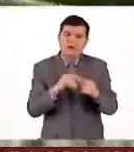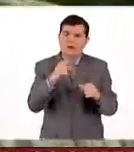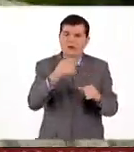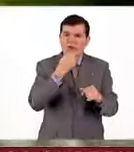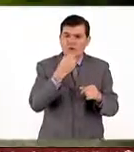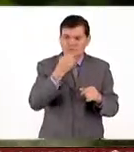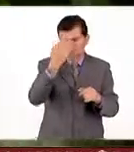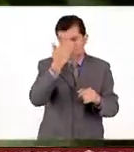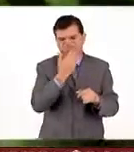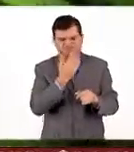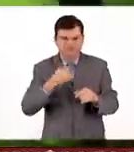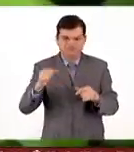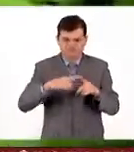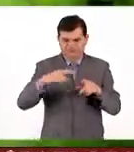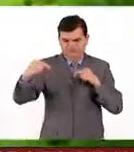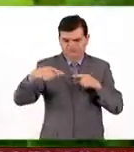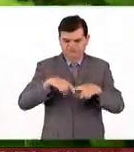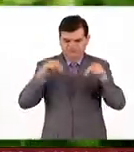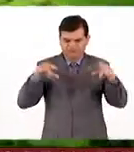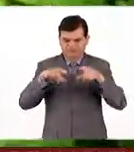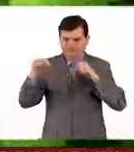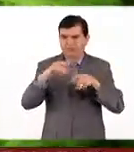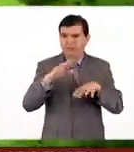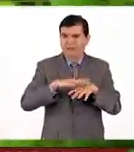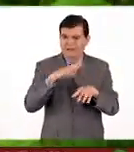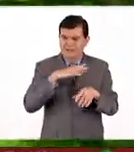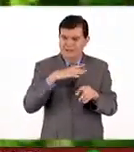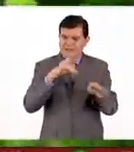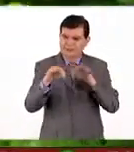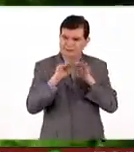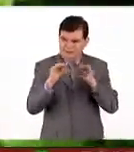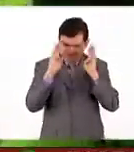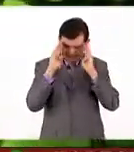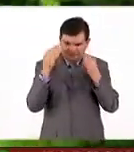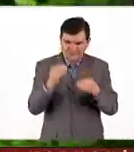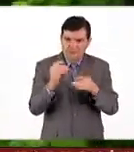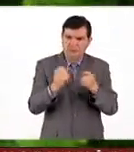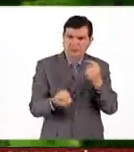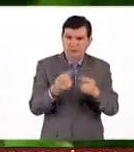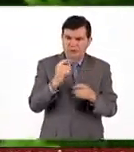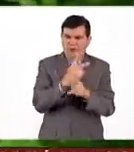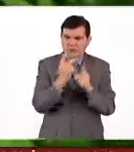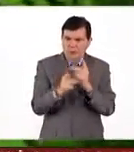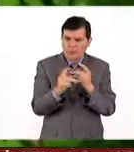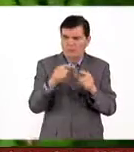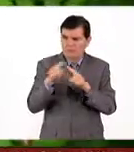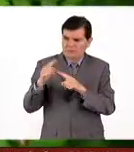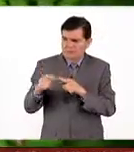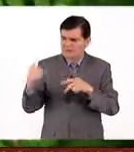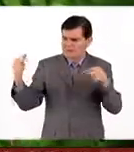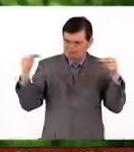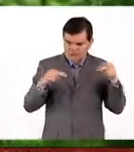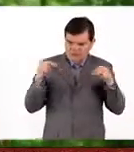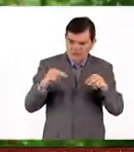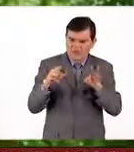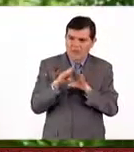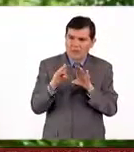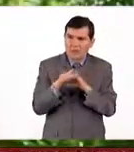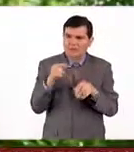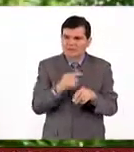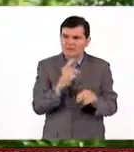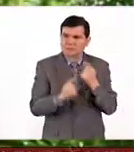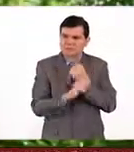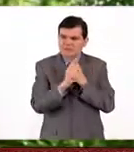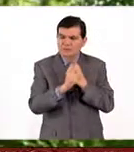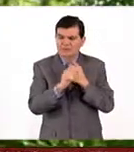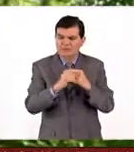especialista en agaves. Estamos trabajando, sí, con algunos productores, ellos están viendo sobre todo toda esta